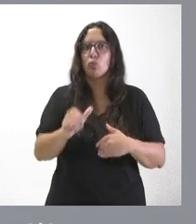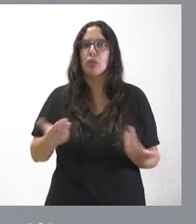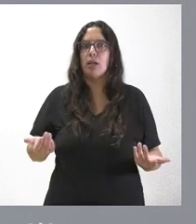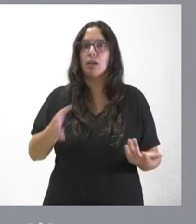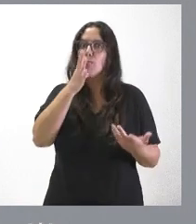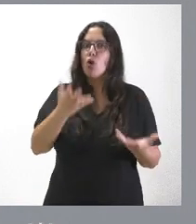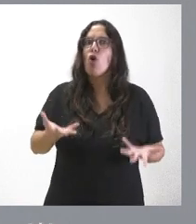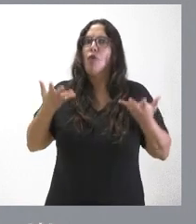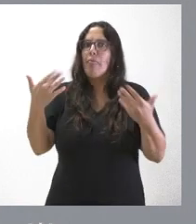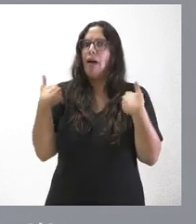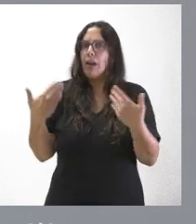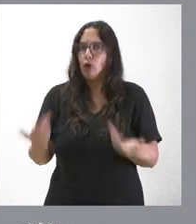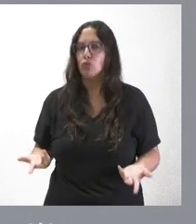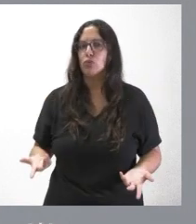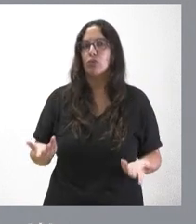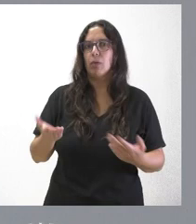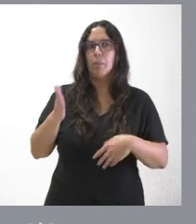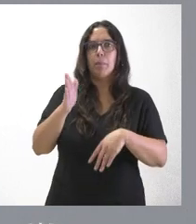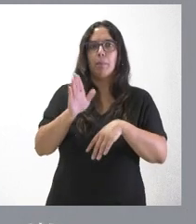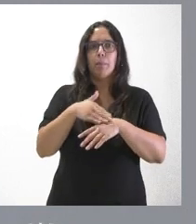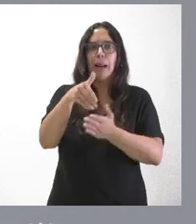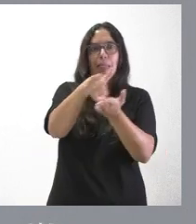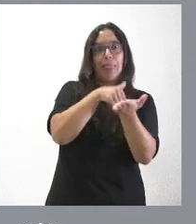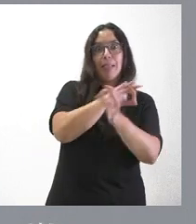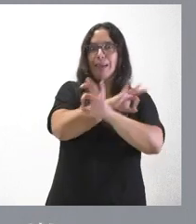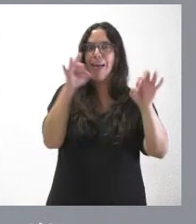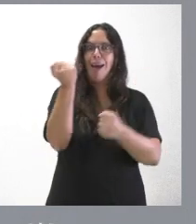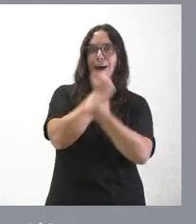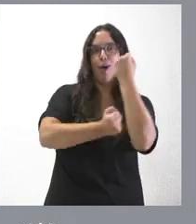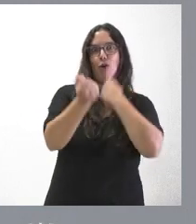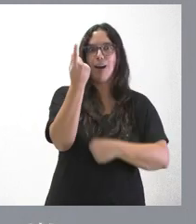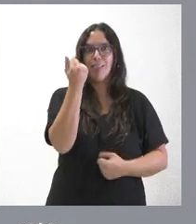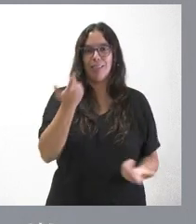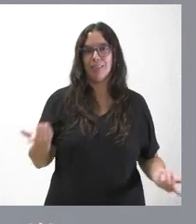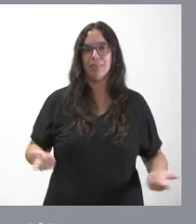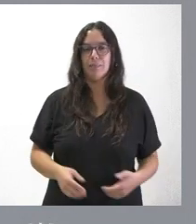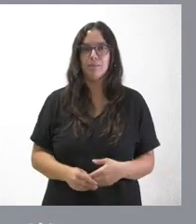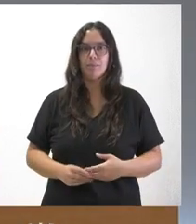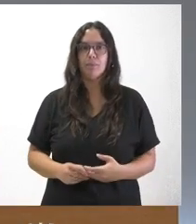generosidad y lo hace sin ánimo de que se cobre cantidad alguna por su servicio por esa instalación autonómica.